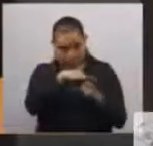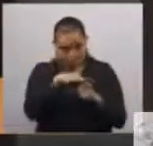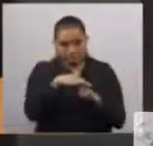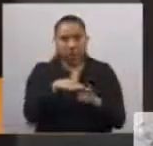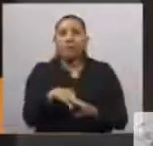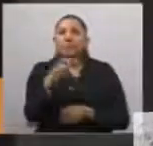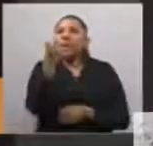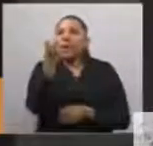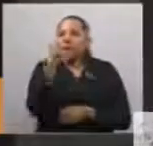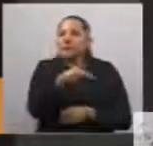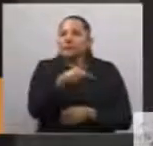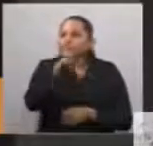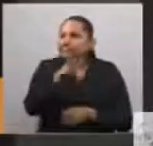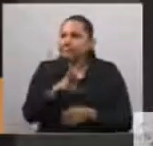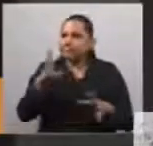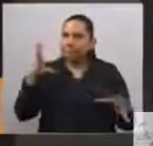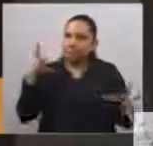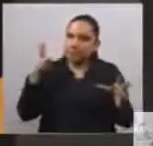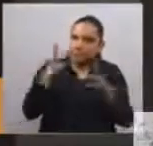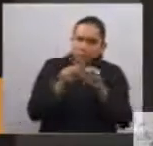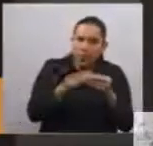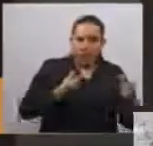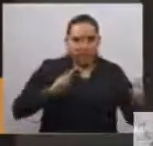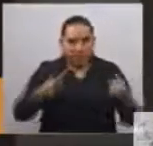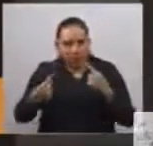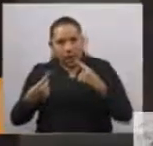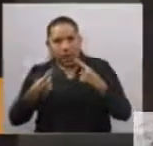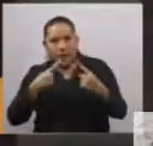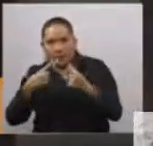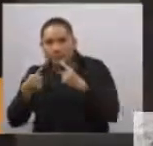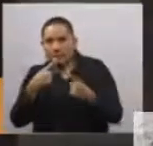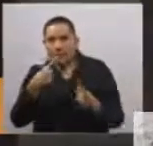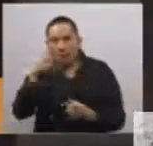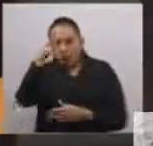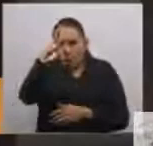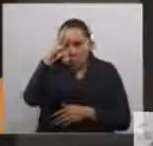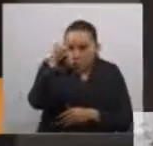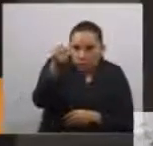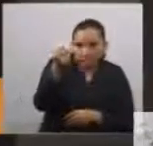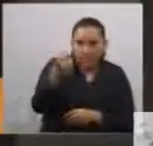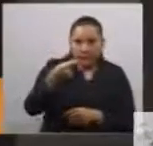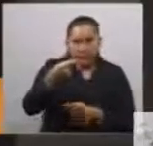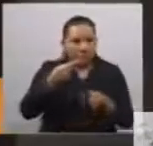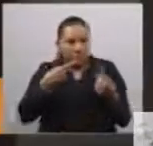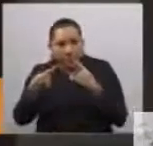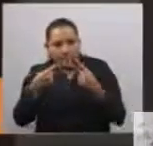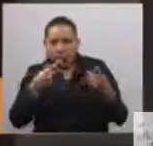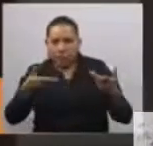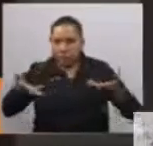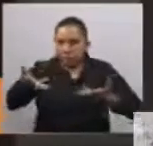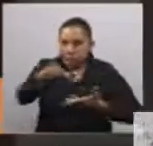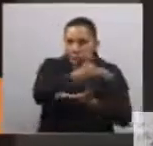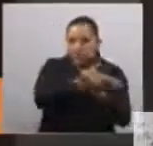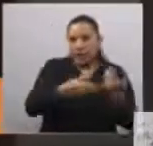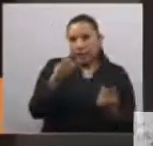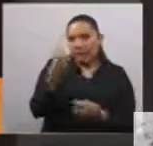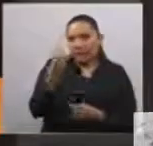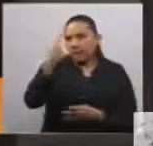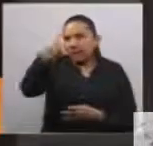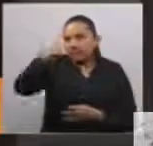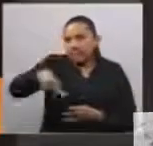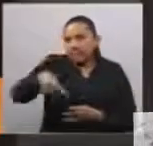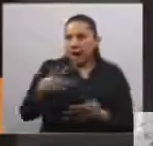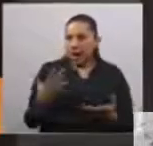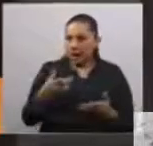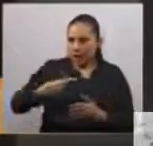construido con bases conceptuales, empíricas y legales del camino recorrido por muchas de nosotras dentro